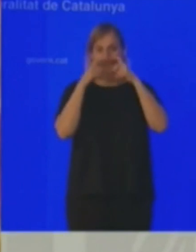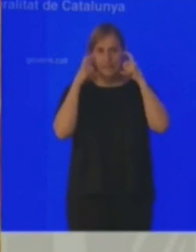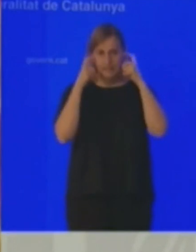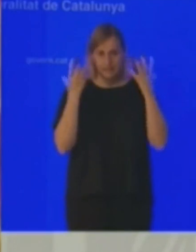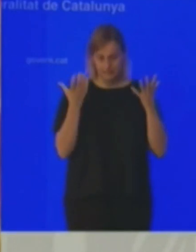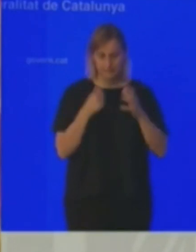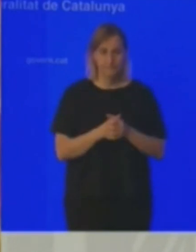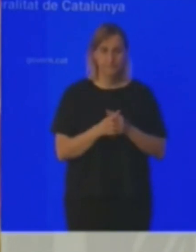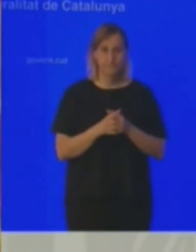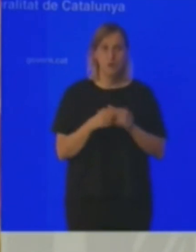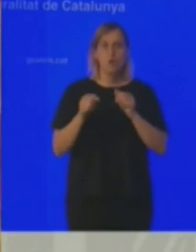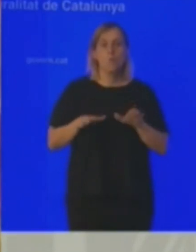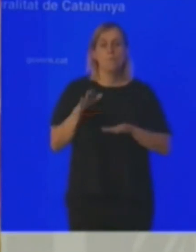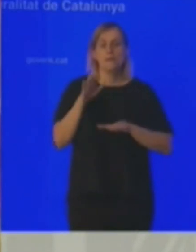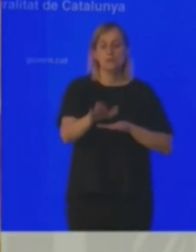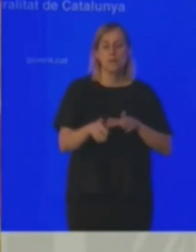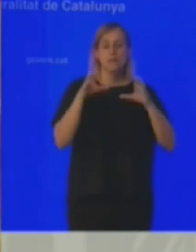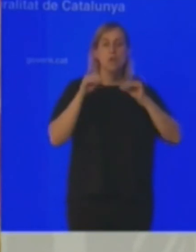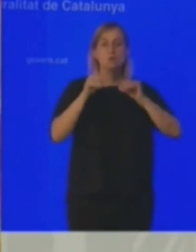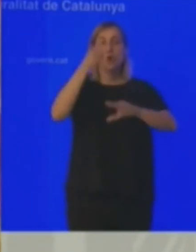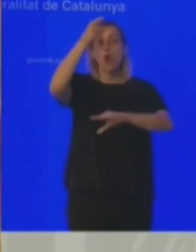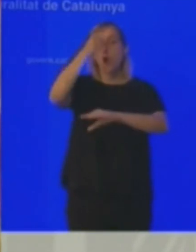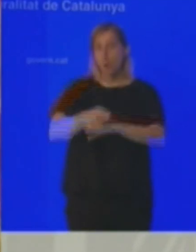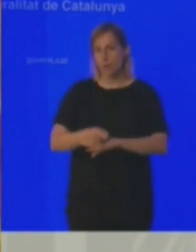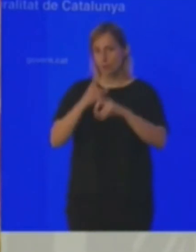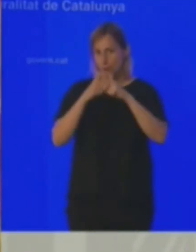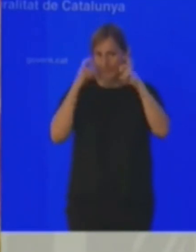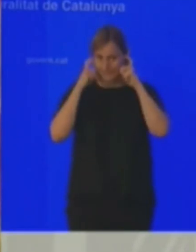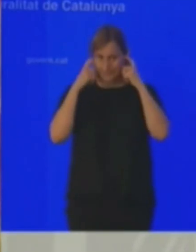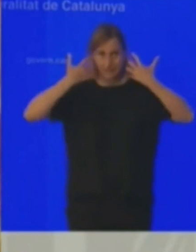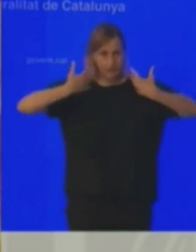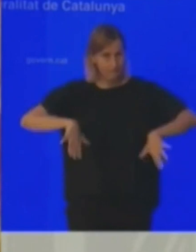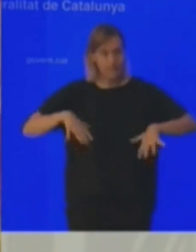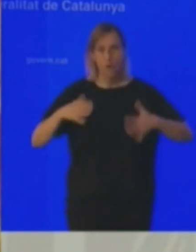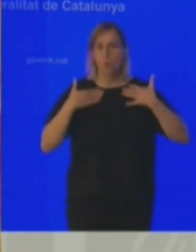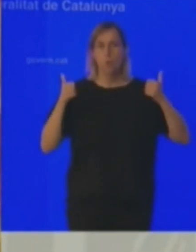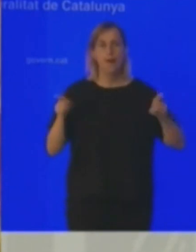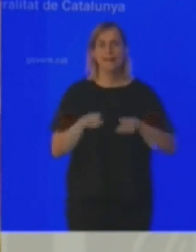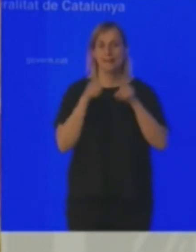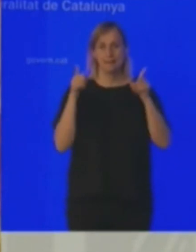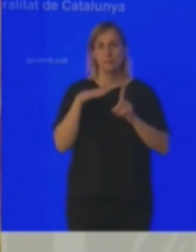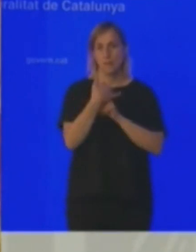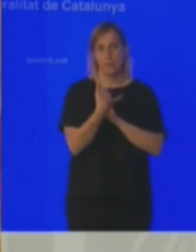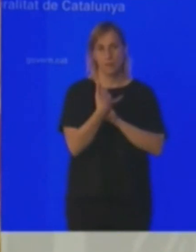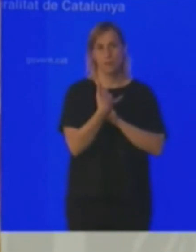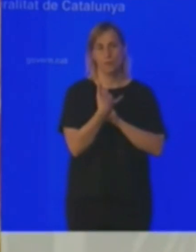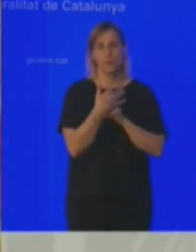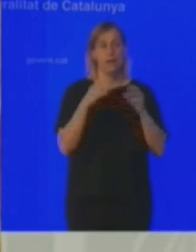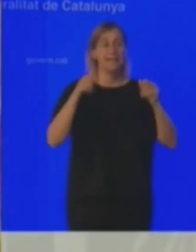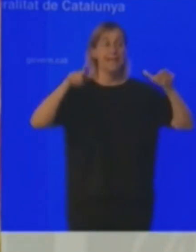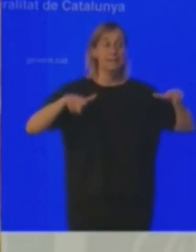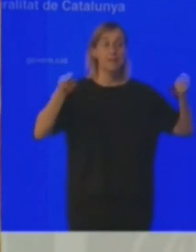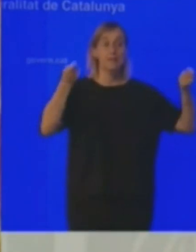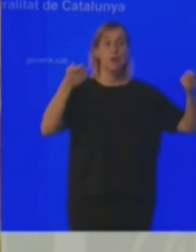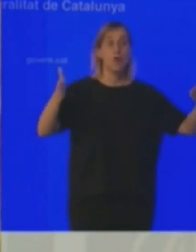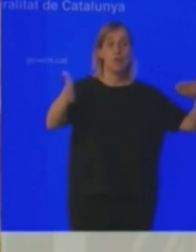Como un paso más de uso obligatorio de las mascarillas en cualquier situación de espacio cerrado,